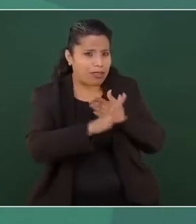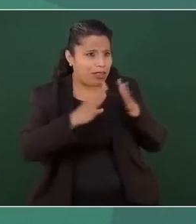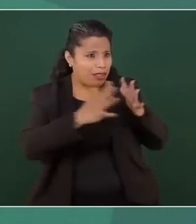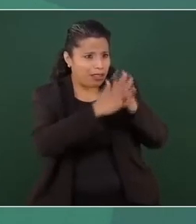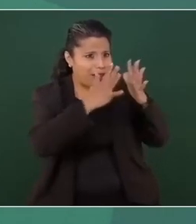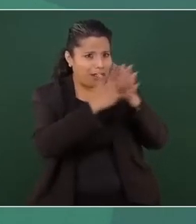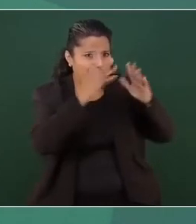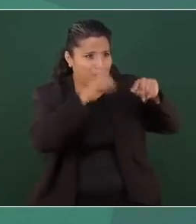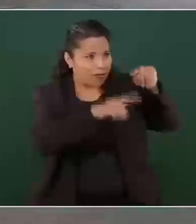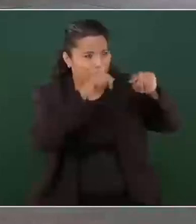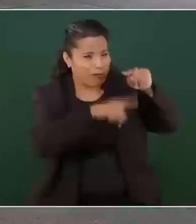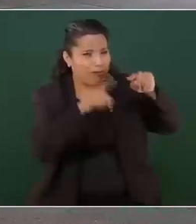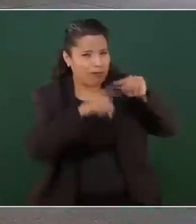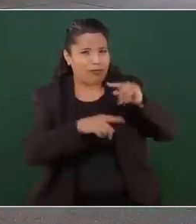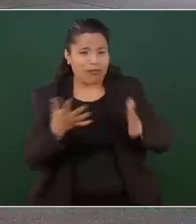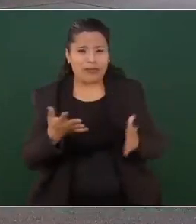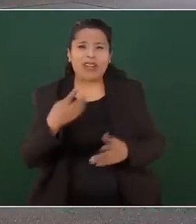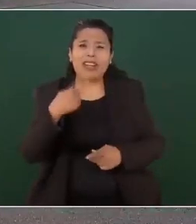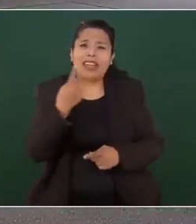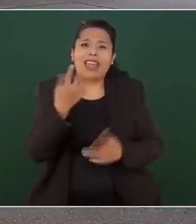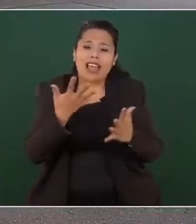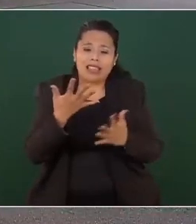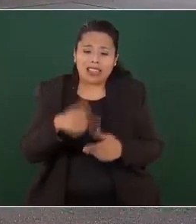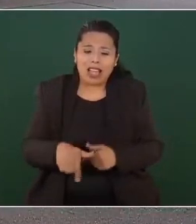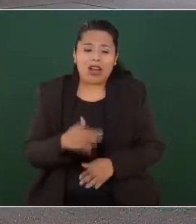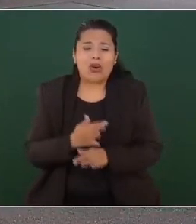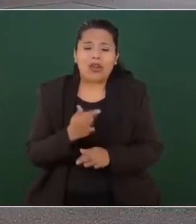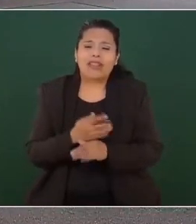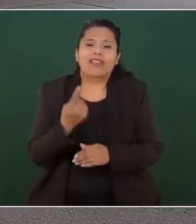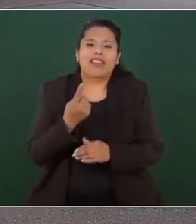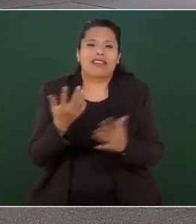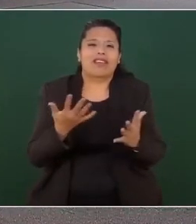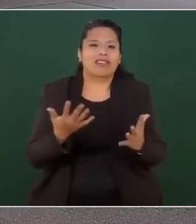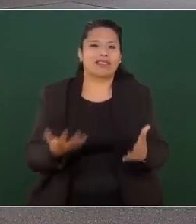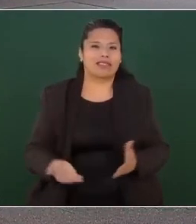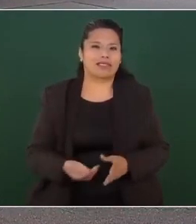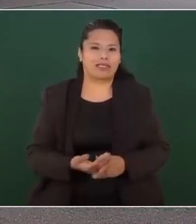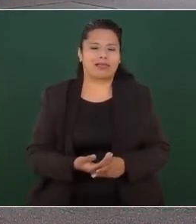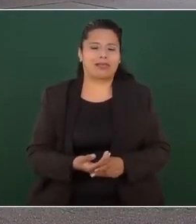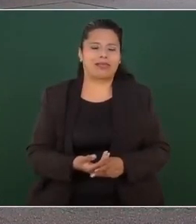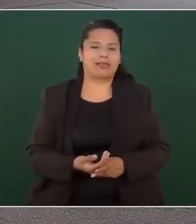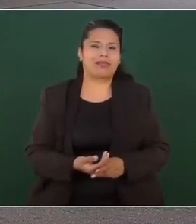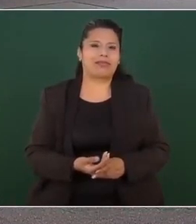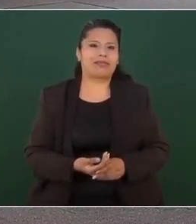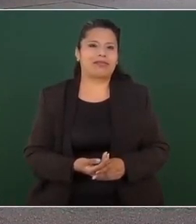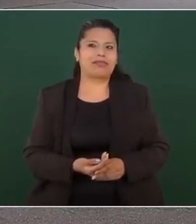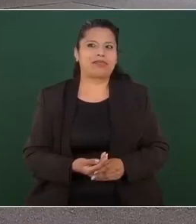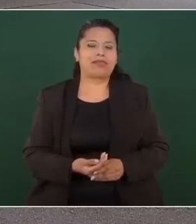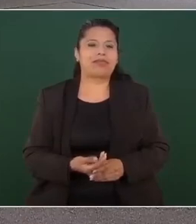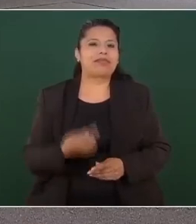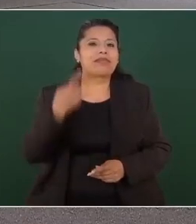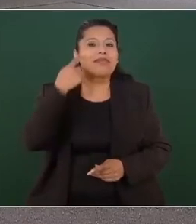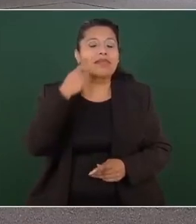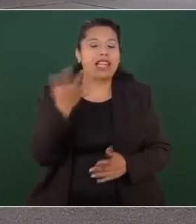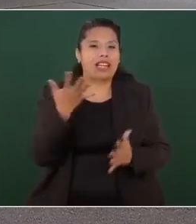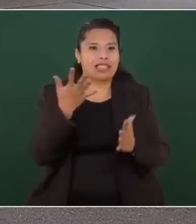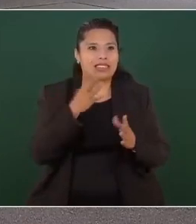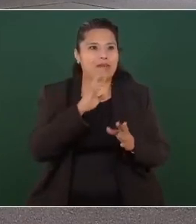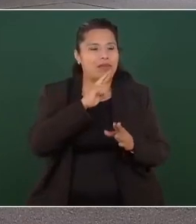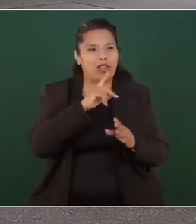ahora para detenerla